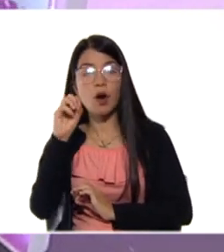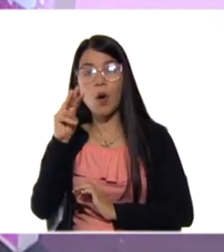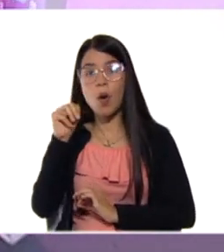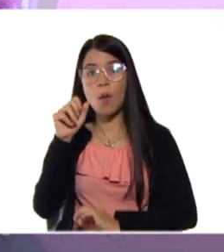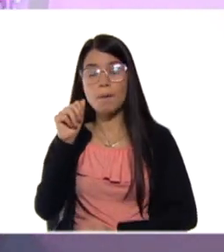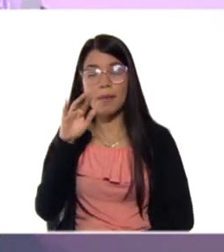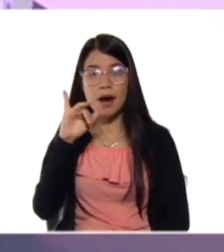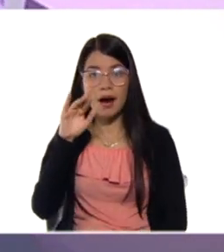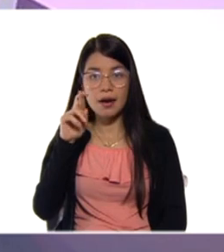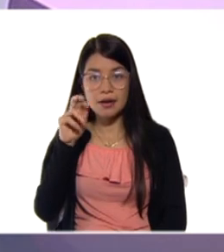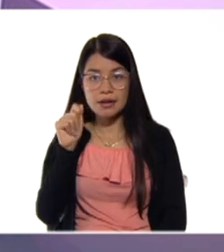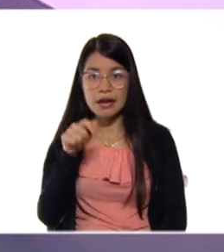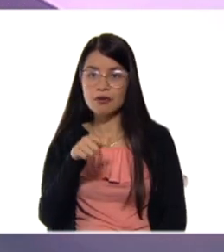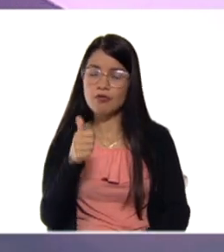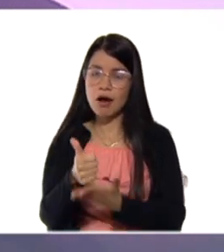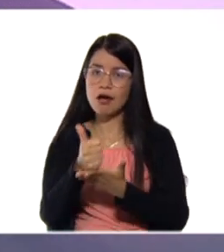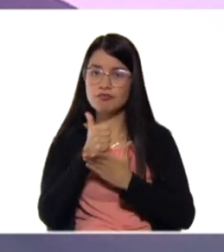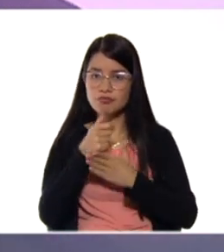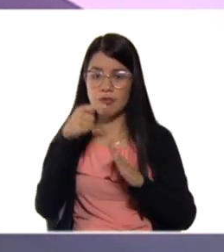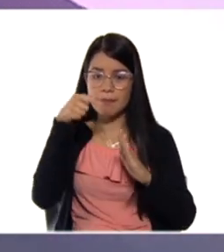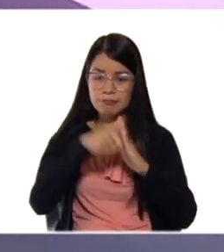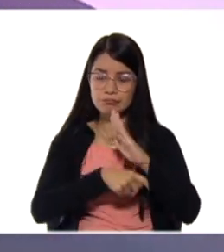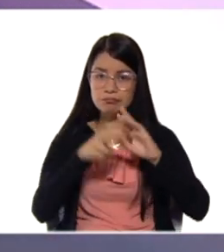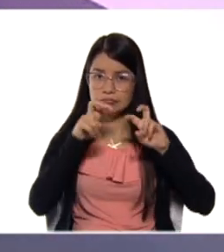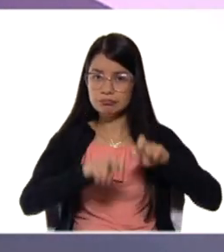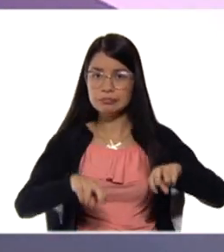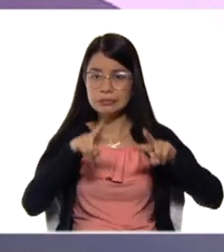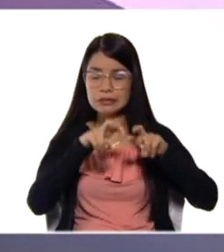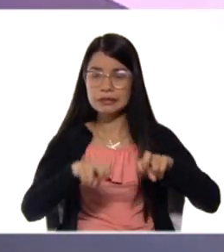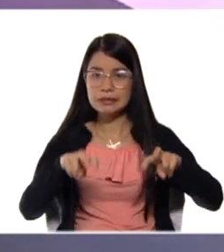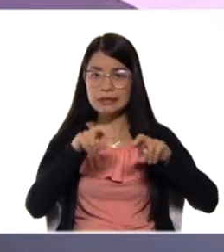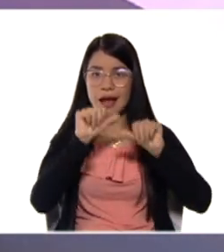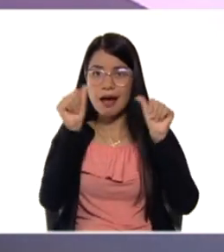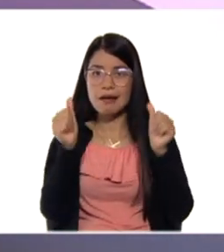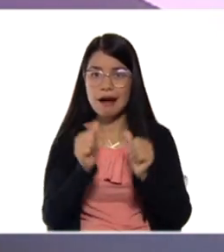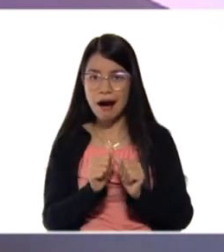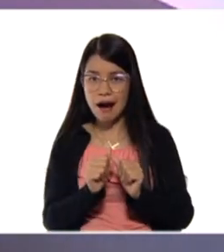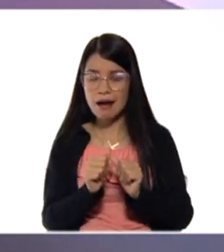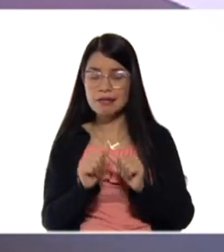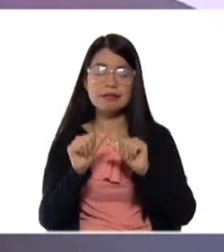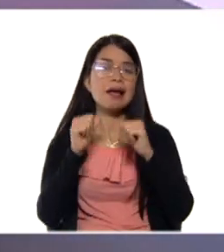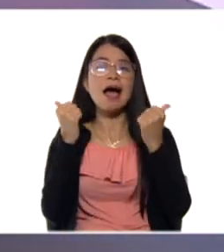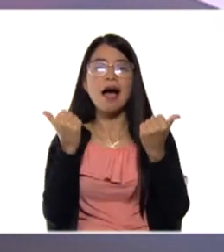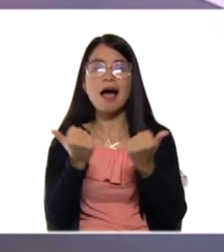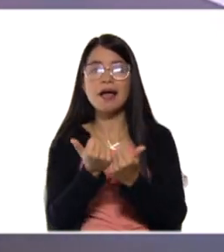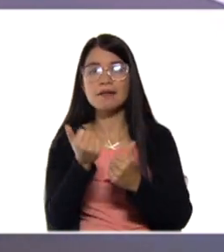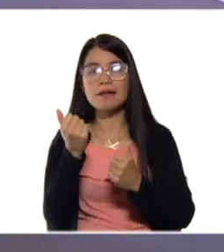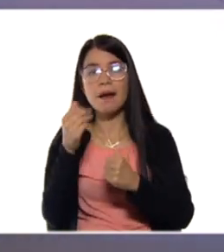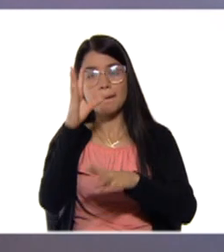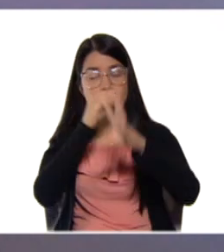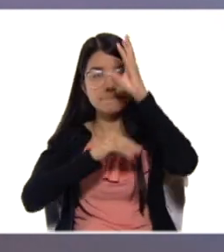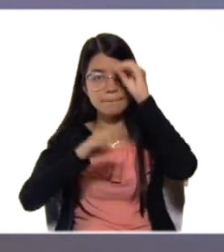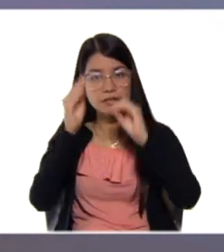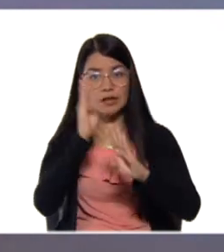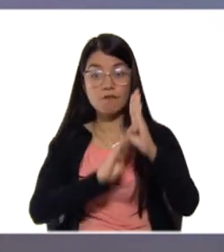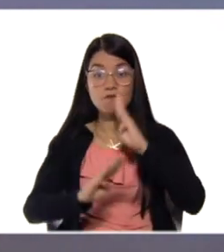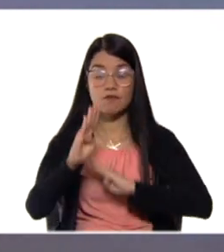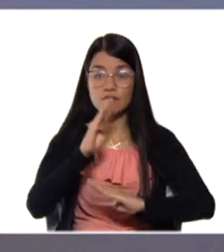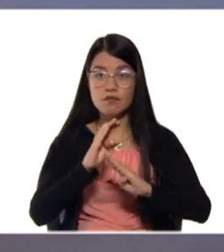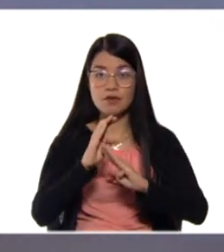Quien hoy nos ayudó a investigar y profundizar en áreas de aprendizaje. Como lo es la biología, la química